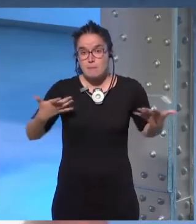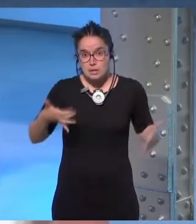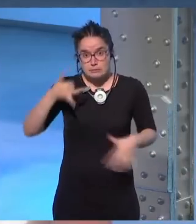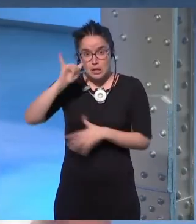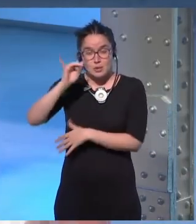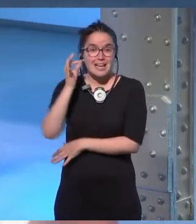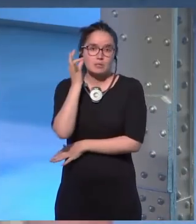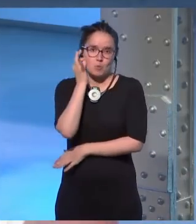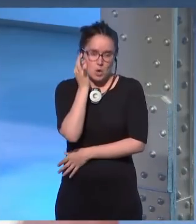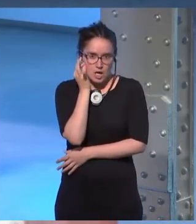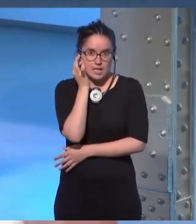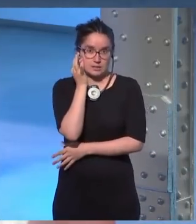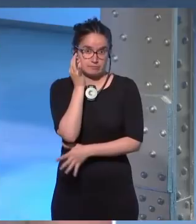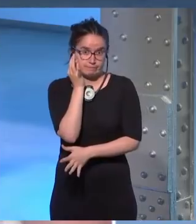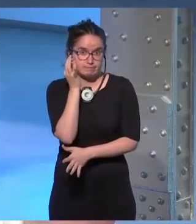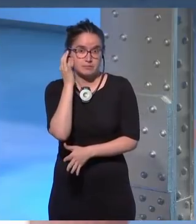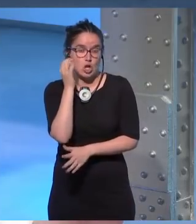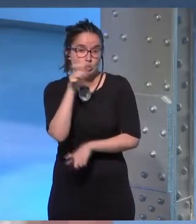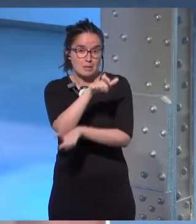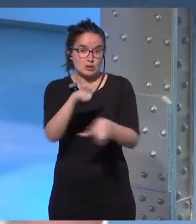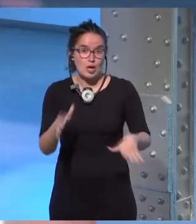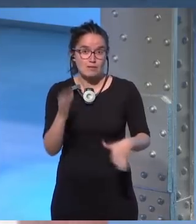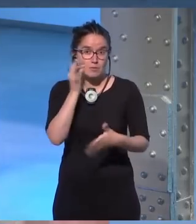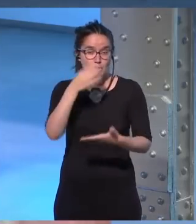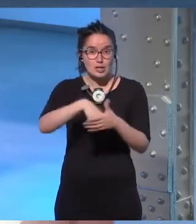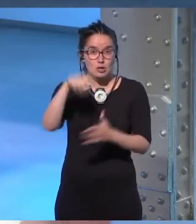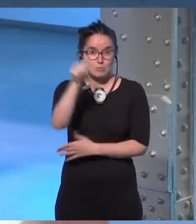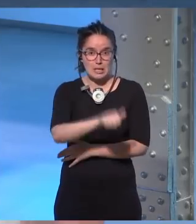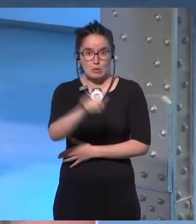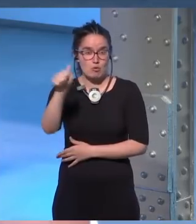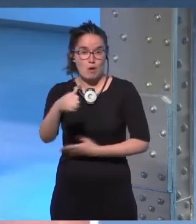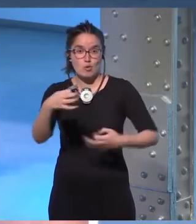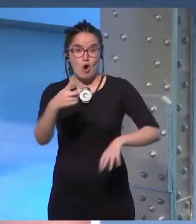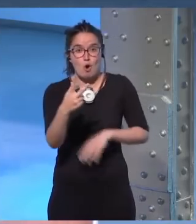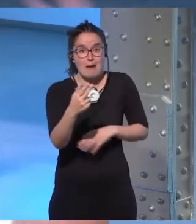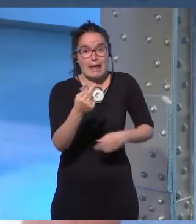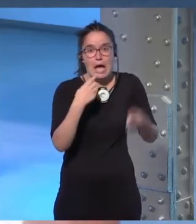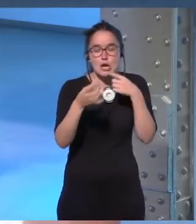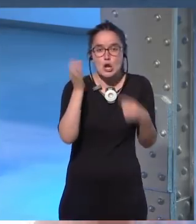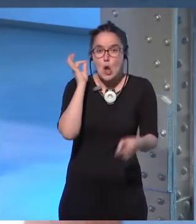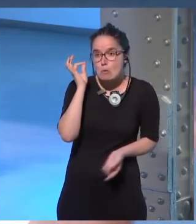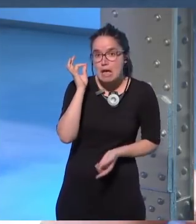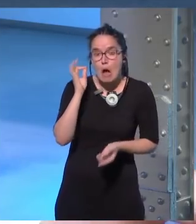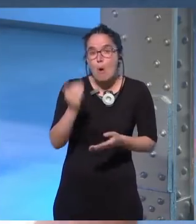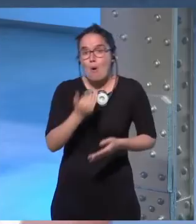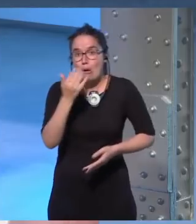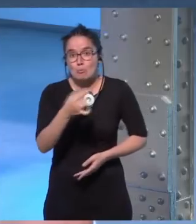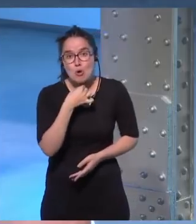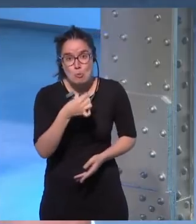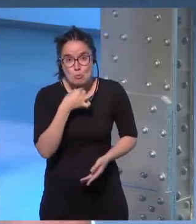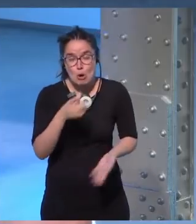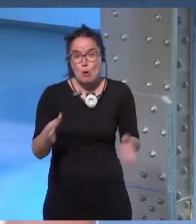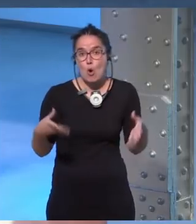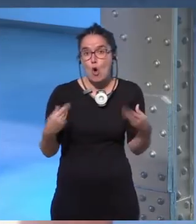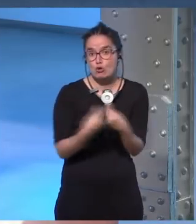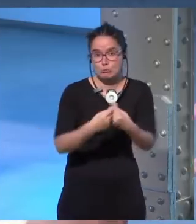las mujeres, los personajes femeninos, en estas películas, no eran más que la novia, o el contrapunto cómico, o la